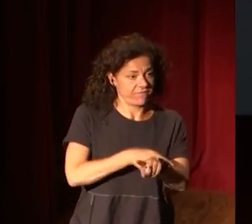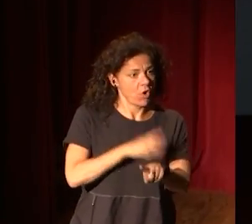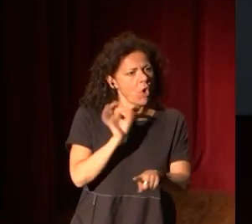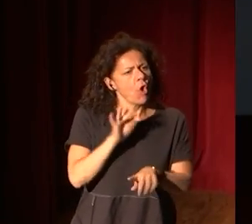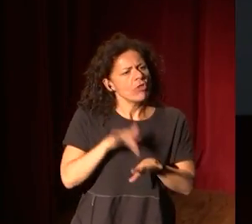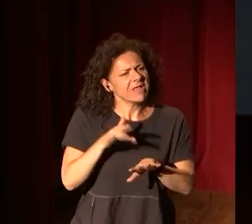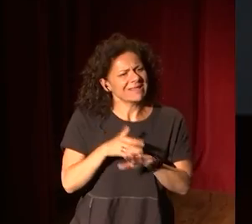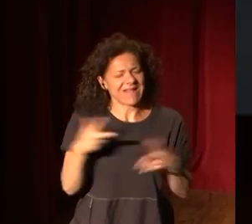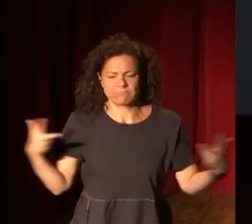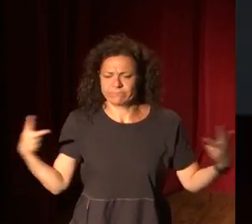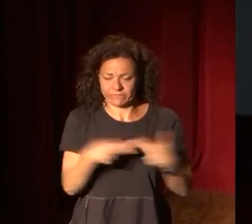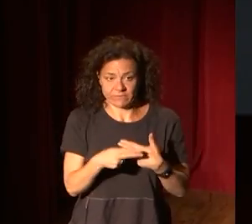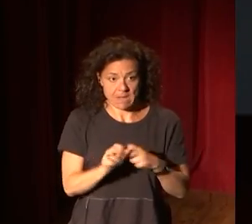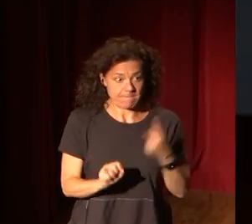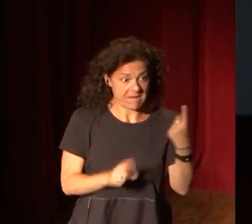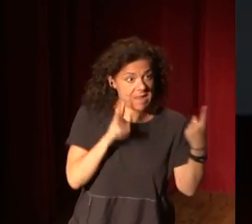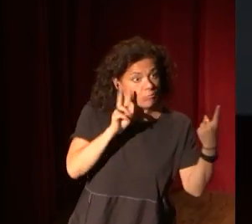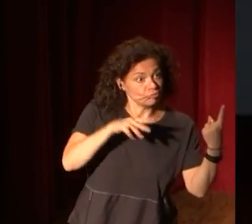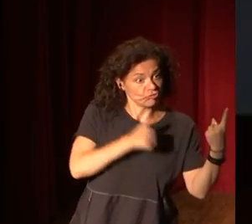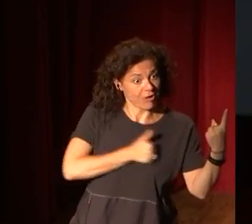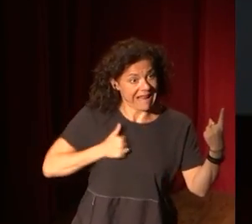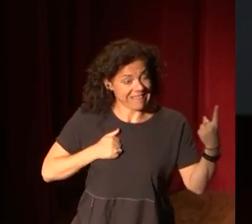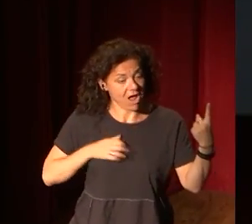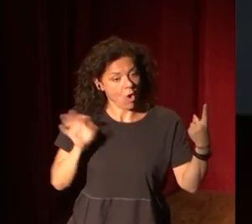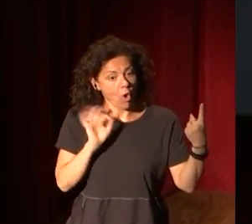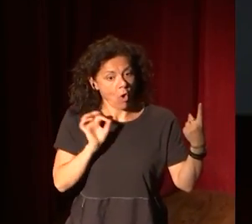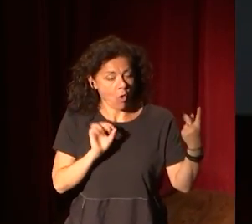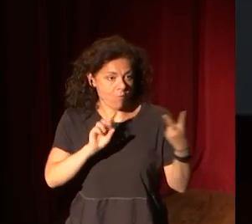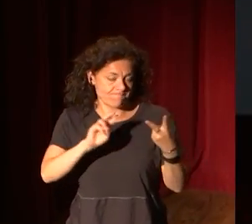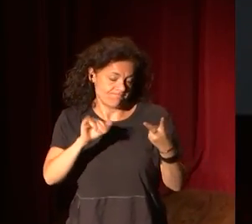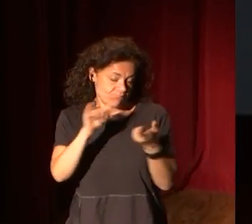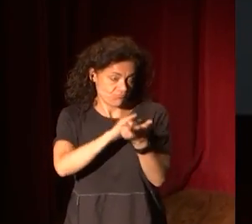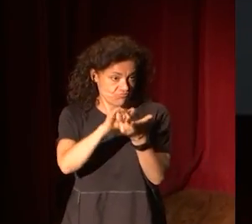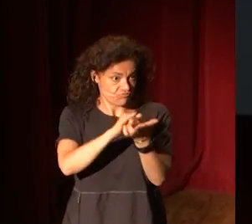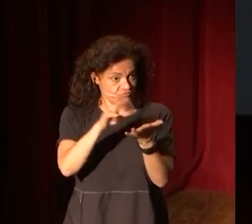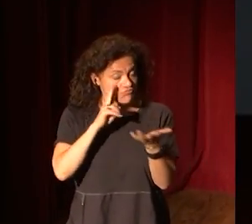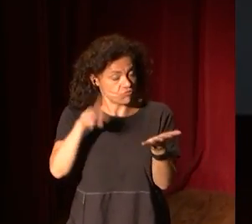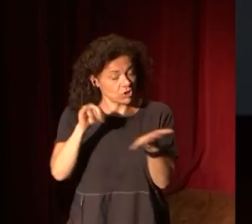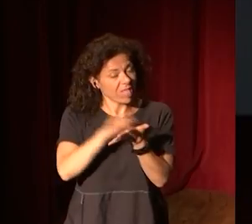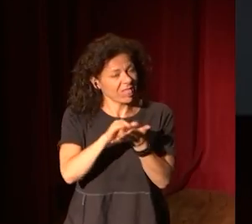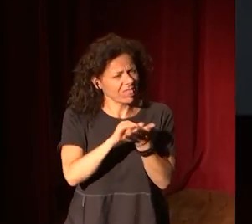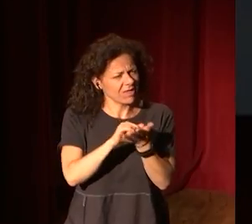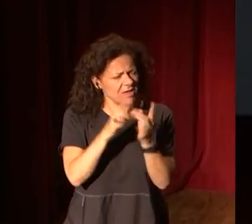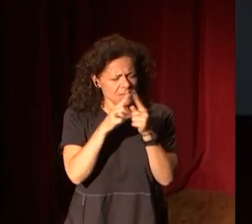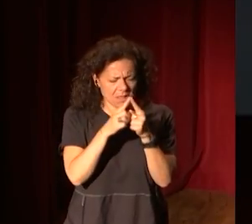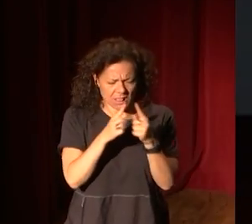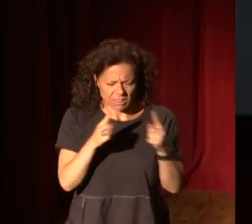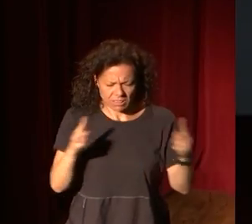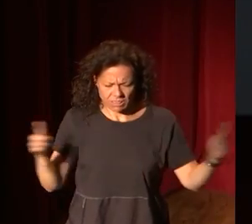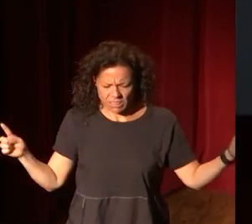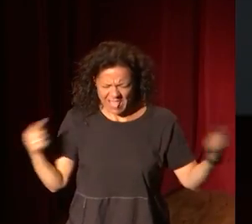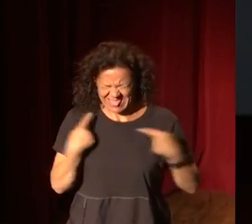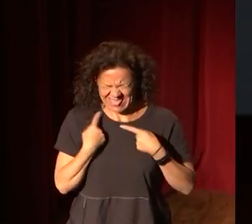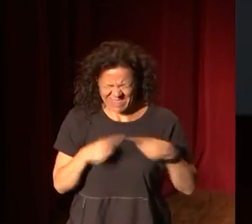para nada, entre el Canadian Museums y la Freak Collection, hay una línea muy larga, pero incluso